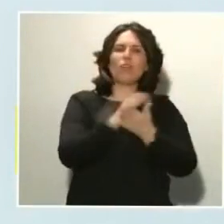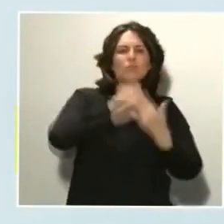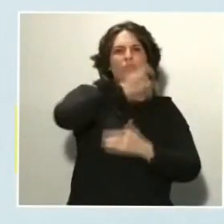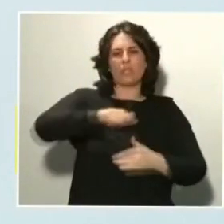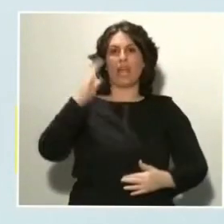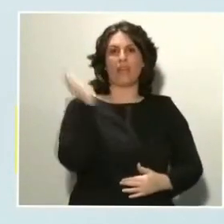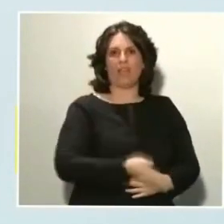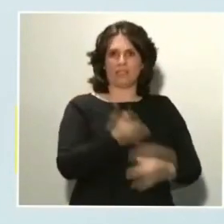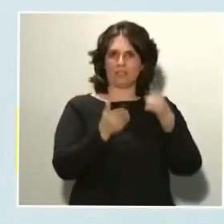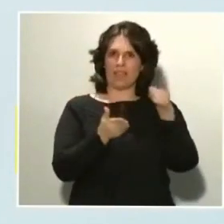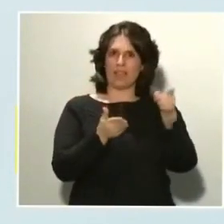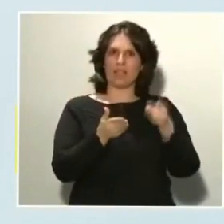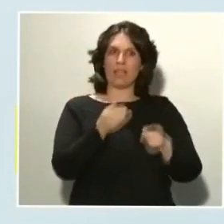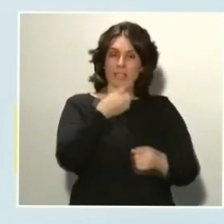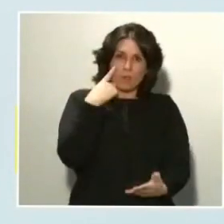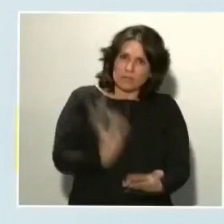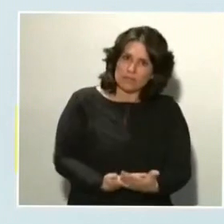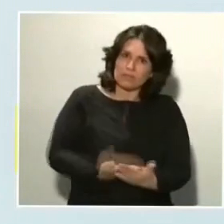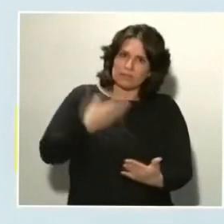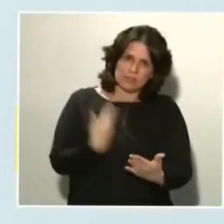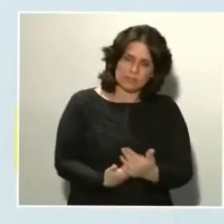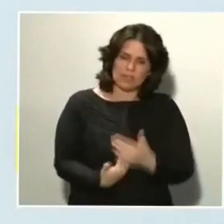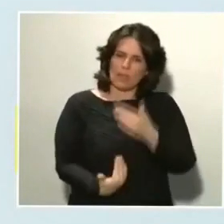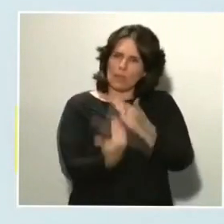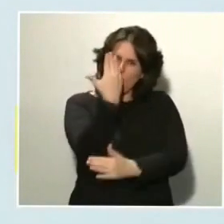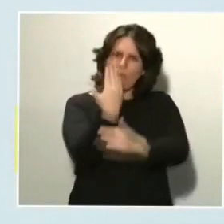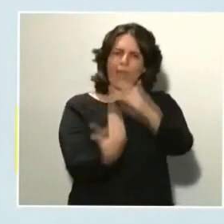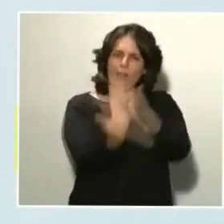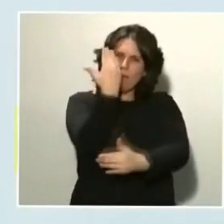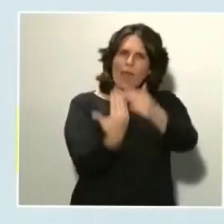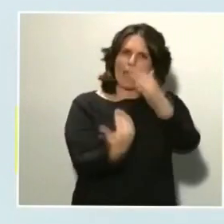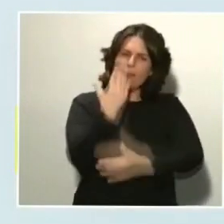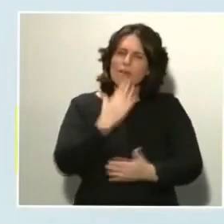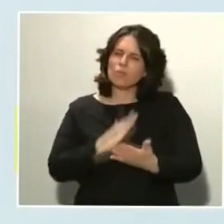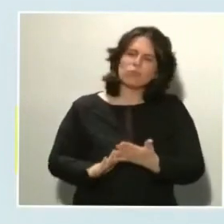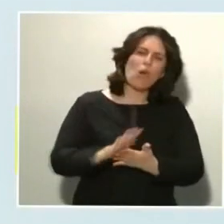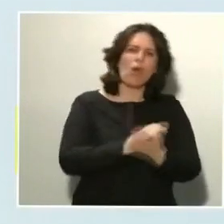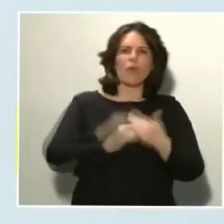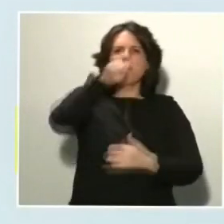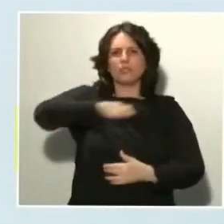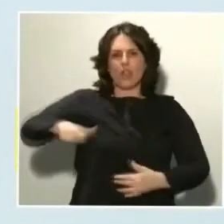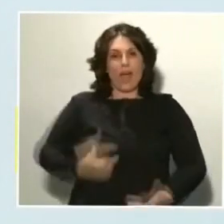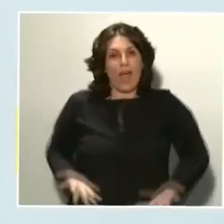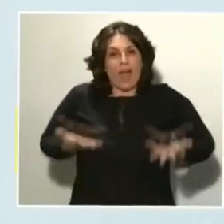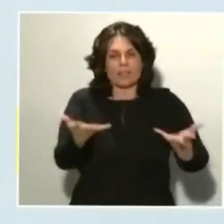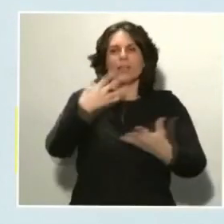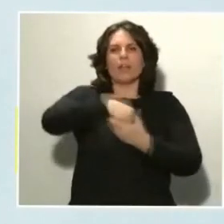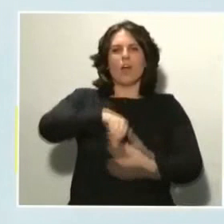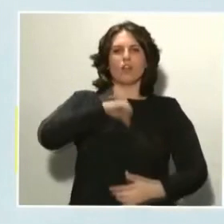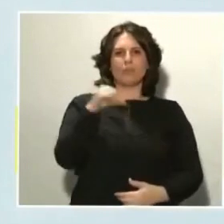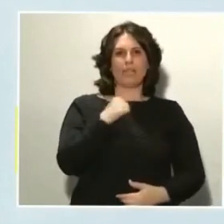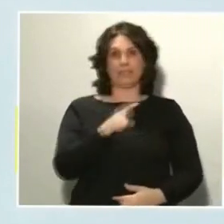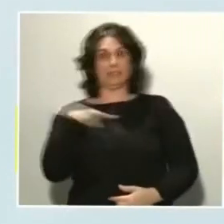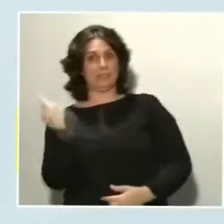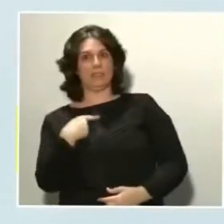demostrando día a día, momento a momento, todo el personal de servicio en los hospitales. Hagamos lo mismo. Demostremos que